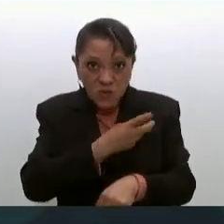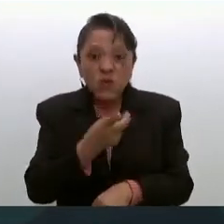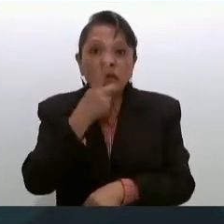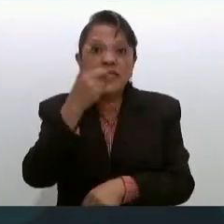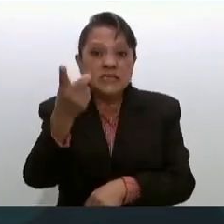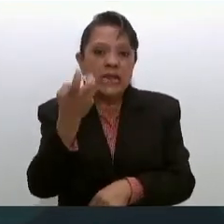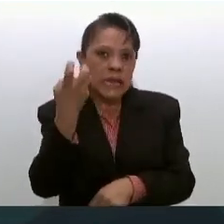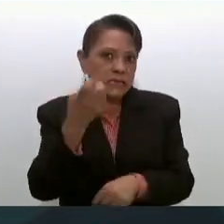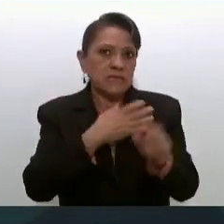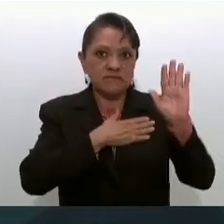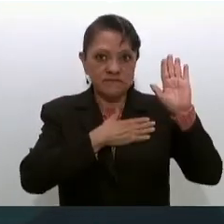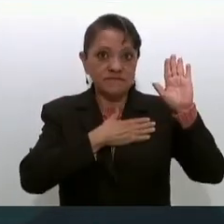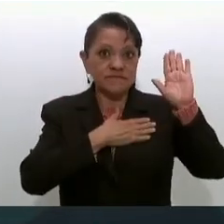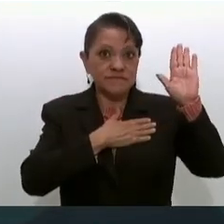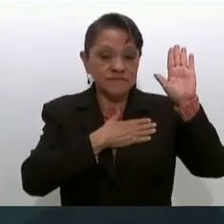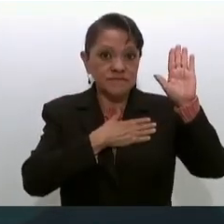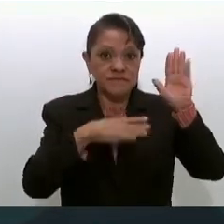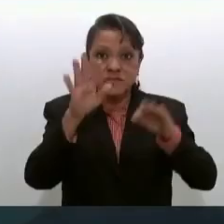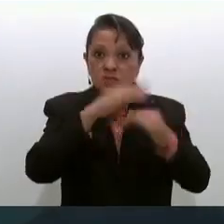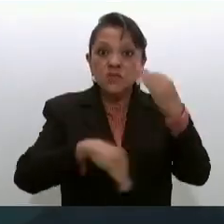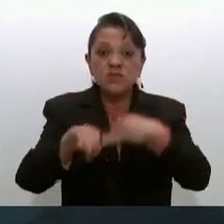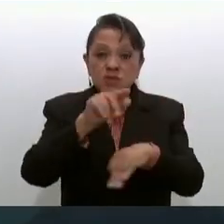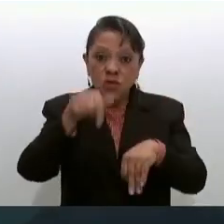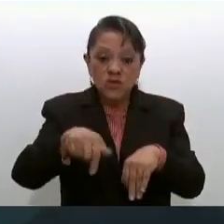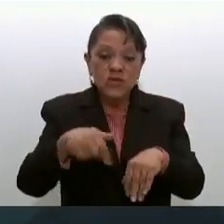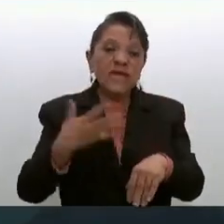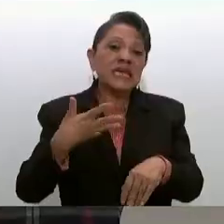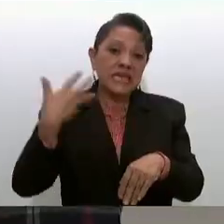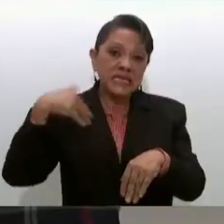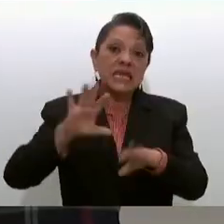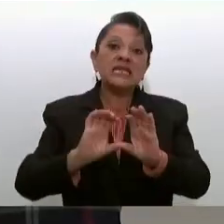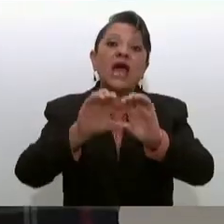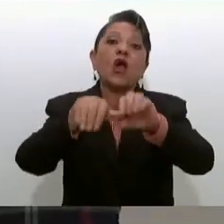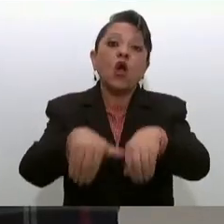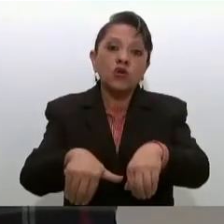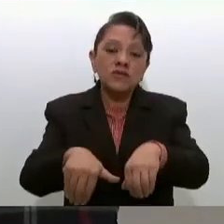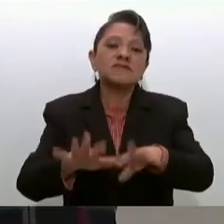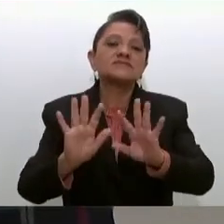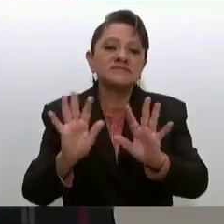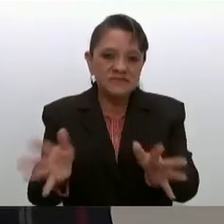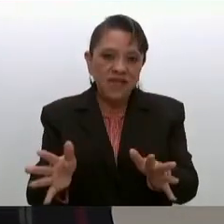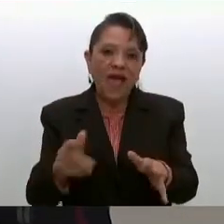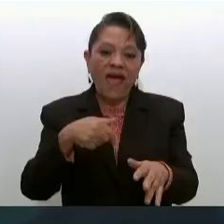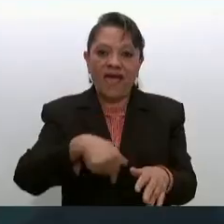compromiso que todos los que están por contratos van a ser basificados